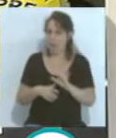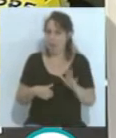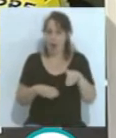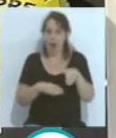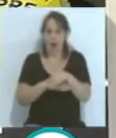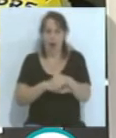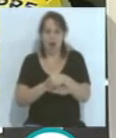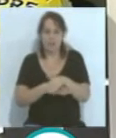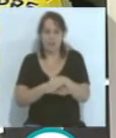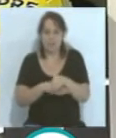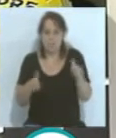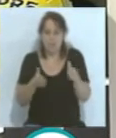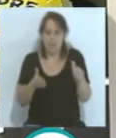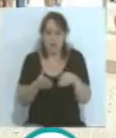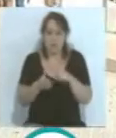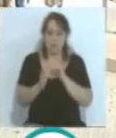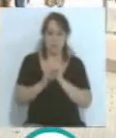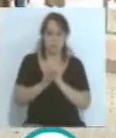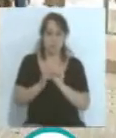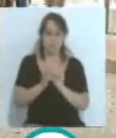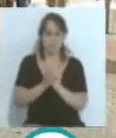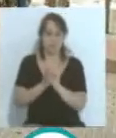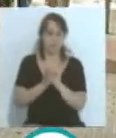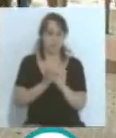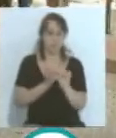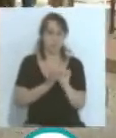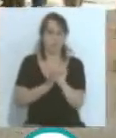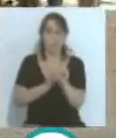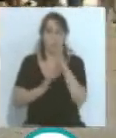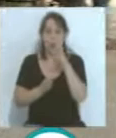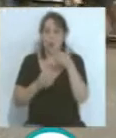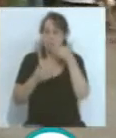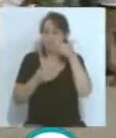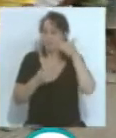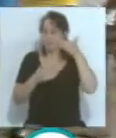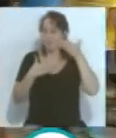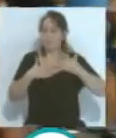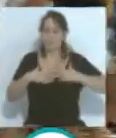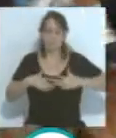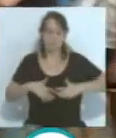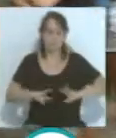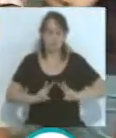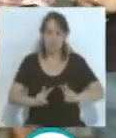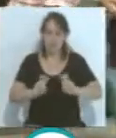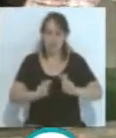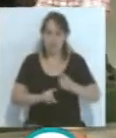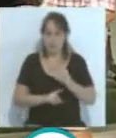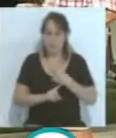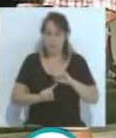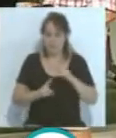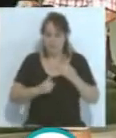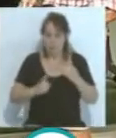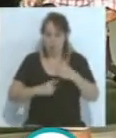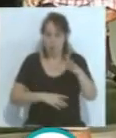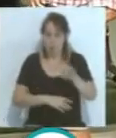calle, realmente porque el orgullo de tener esa camiseta nueva, de ser uno de los primeros o el primero